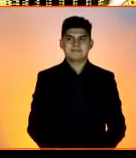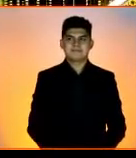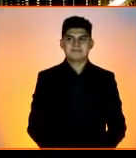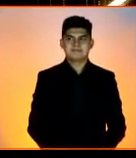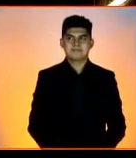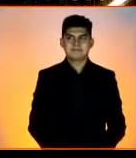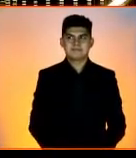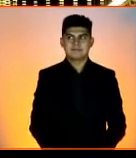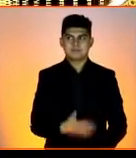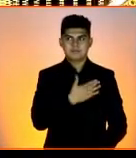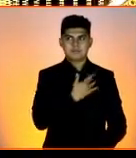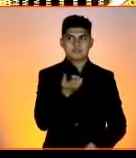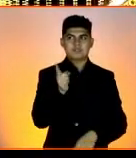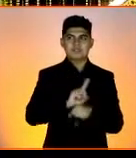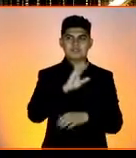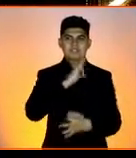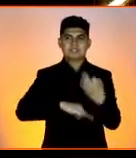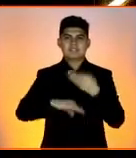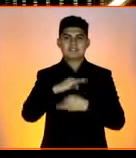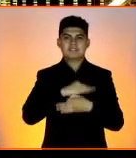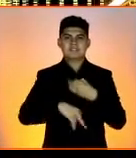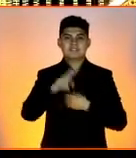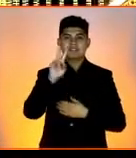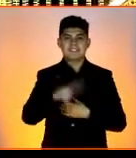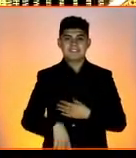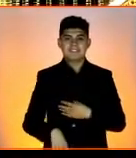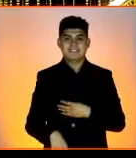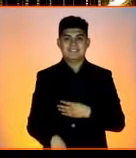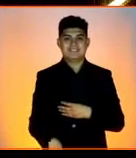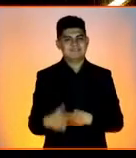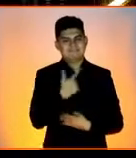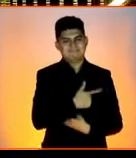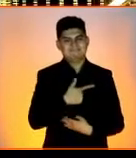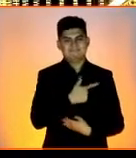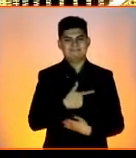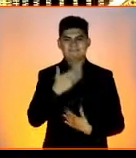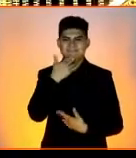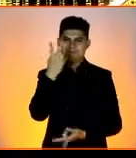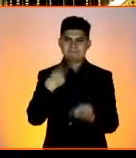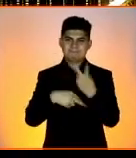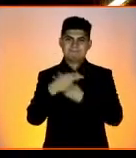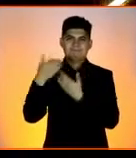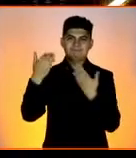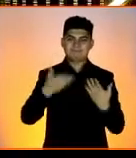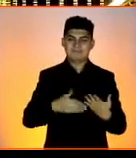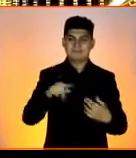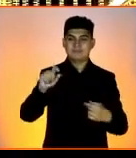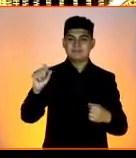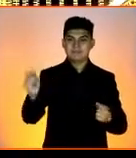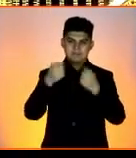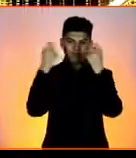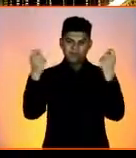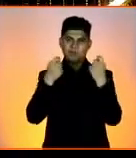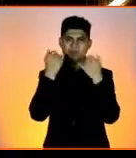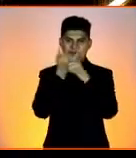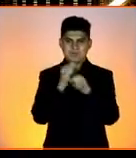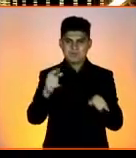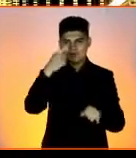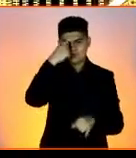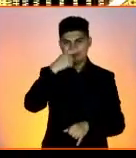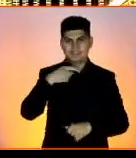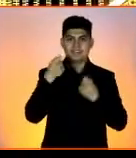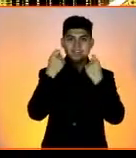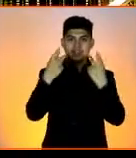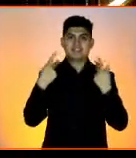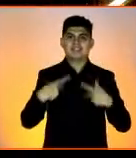Pues muy buenos días a todos. La verdad es que me es muy grato darles la más cordial bienvenida a esta ceremonia para reconocer a las